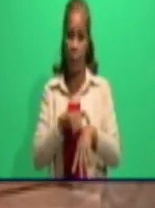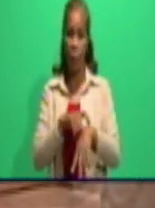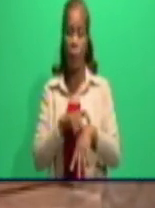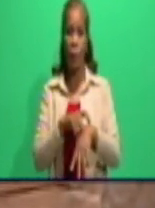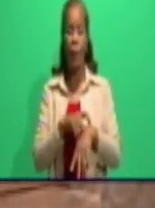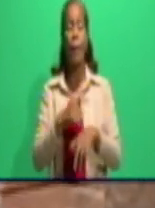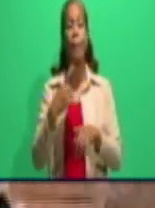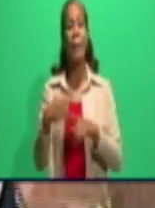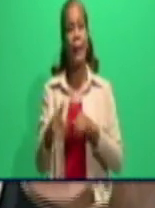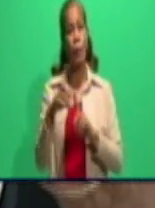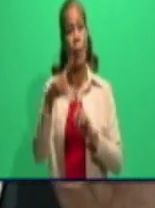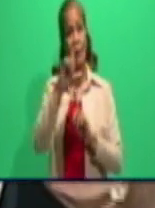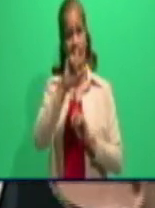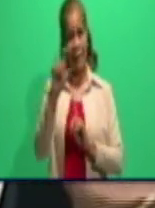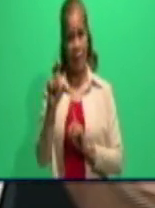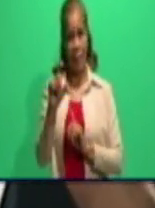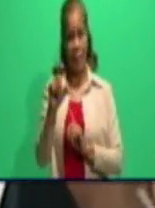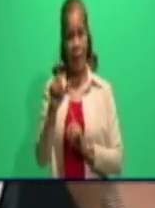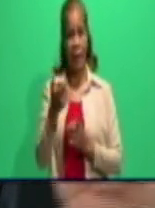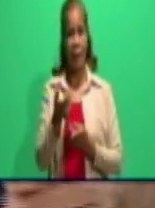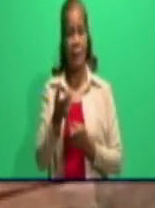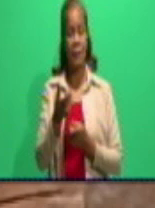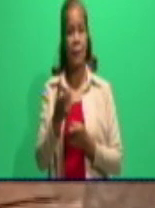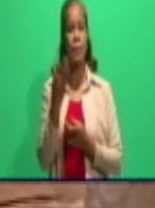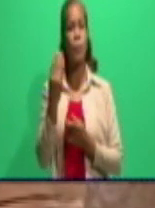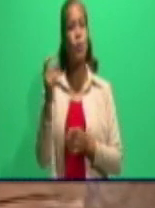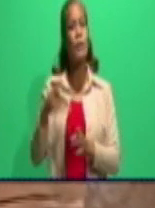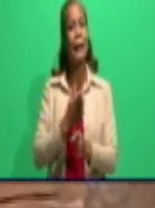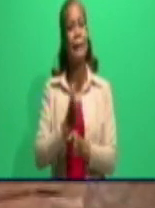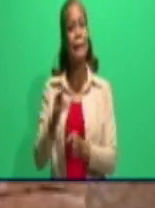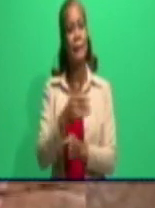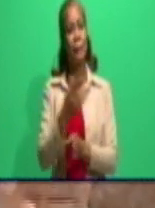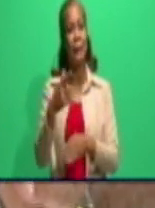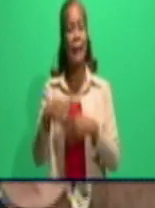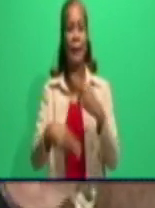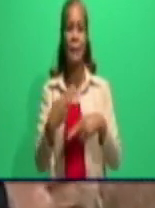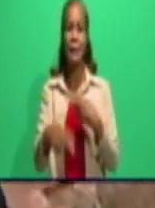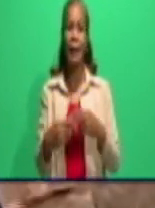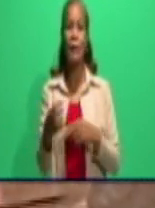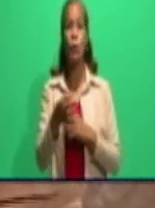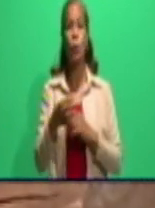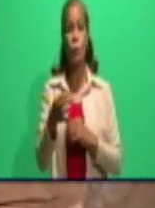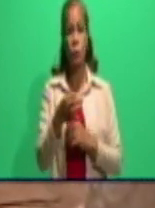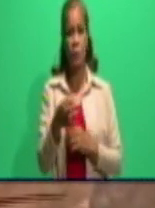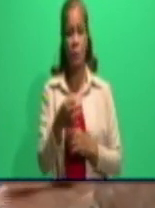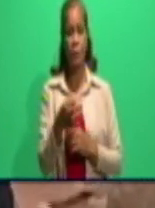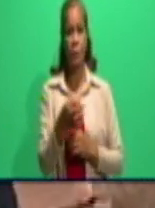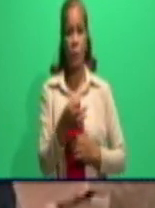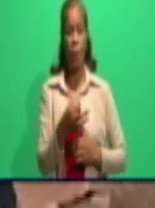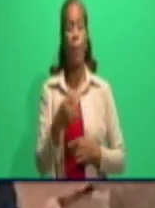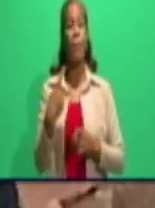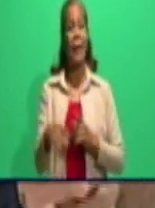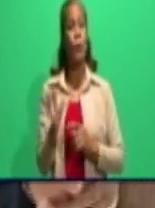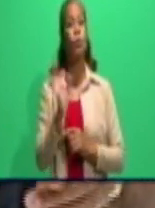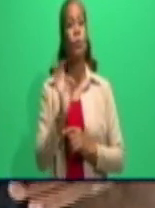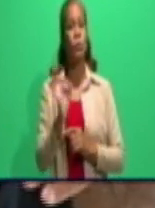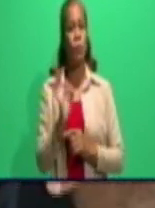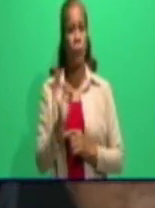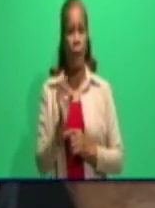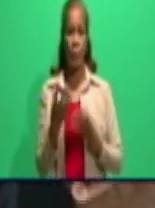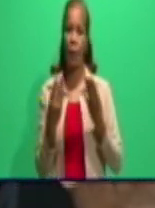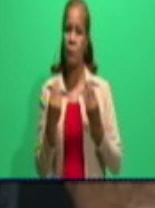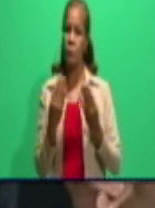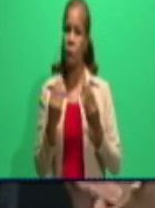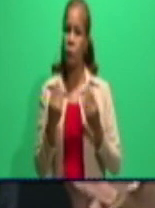tema que nos decía, o el enfrentamiento a la última semana, nosotros tenemos que decir que todavía se aprecia que hay una cantidad